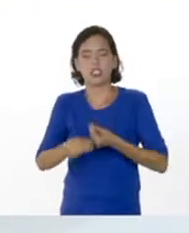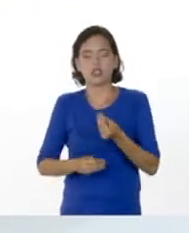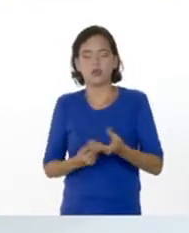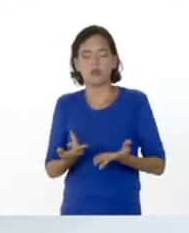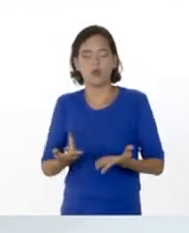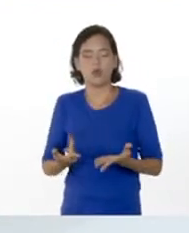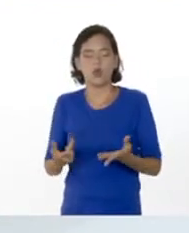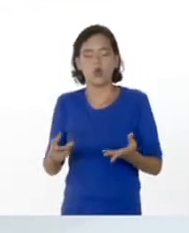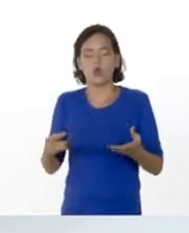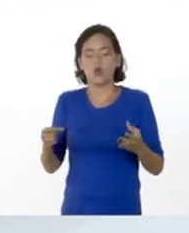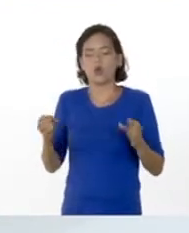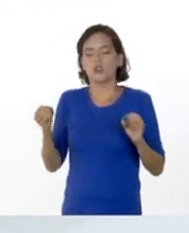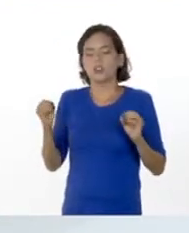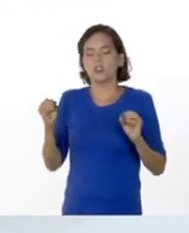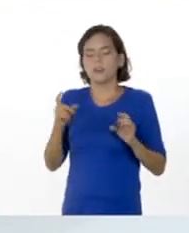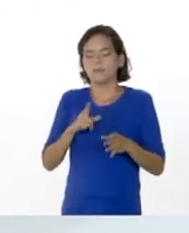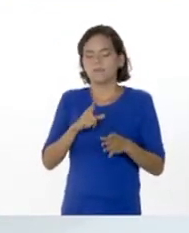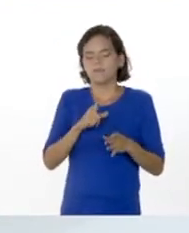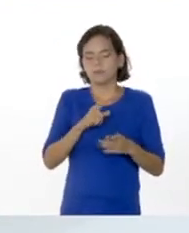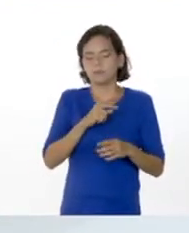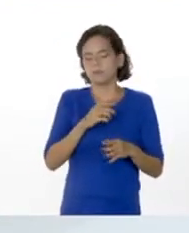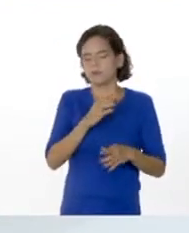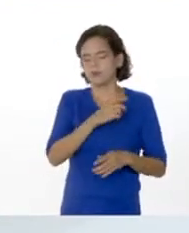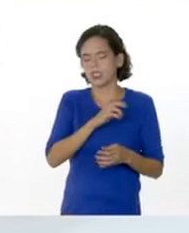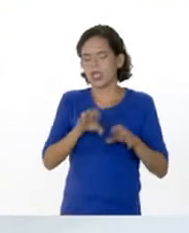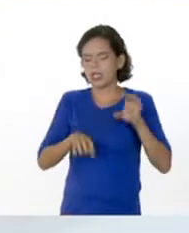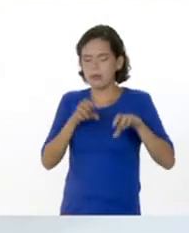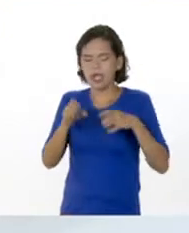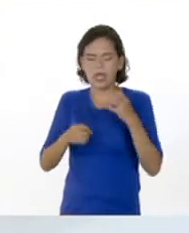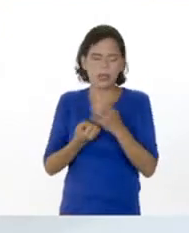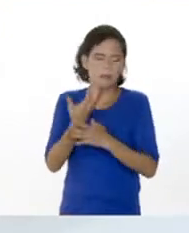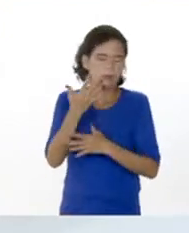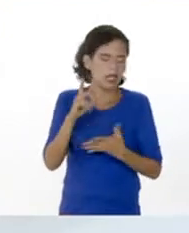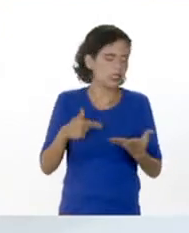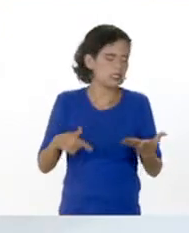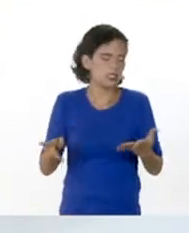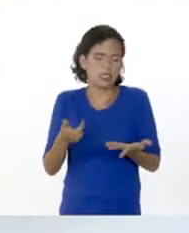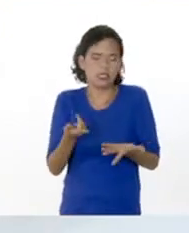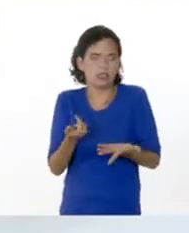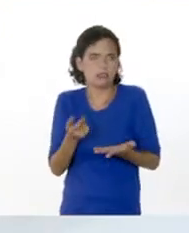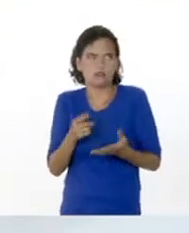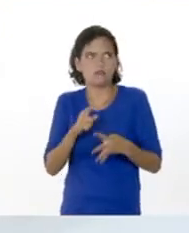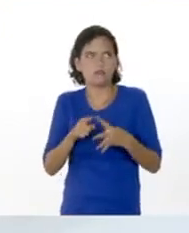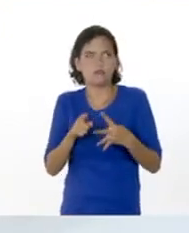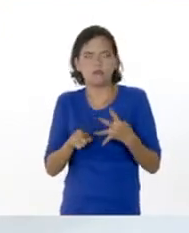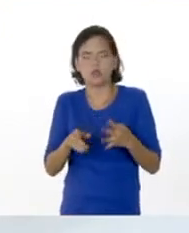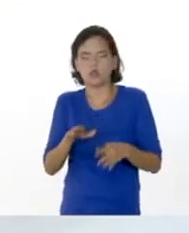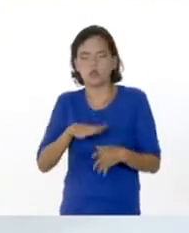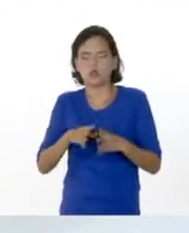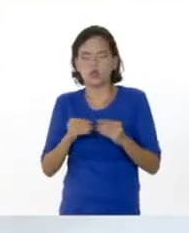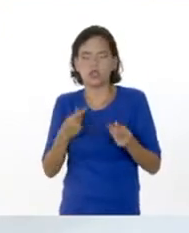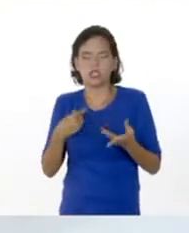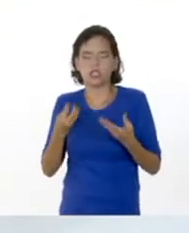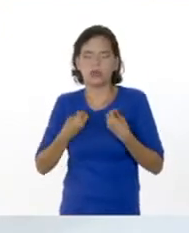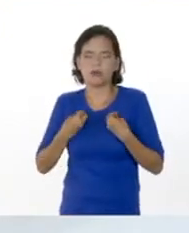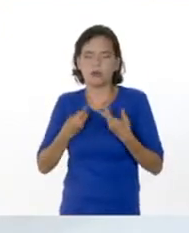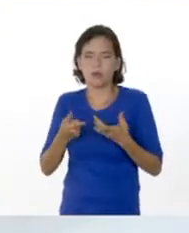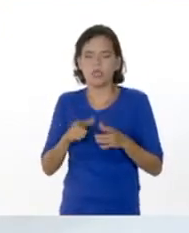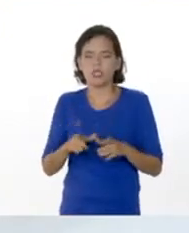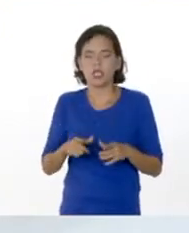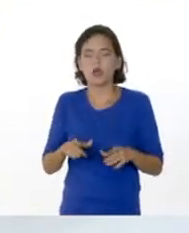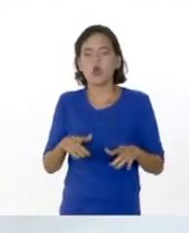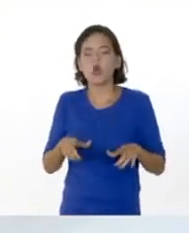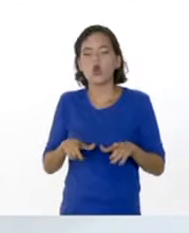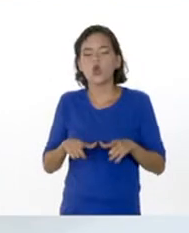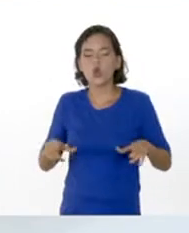vivos que se llama biocenosis, ¿verdad? Ellos, como dije anteriormente, van a estar ubicados en un sitio determinado,